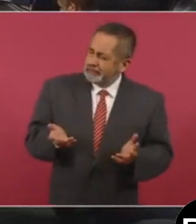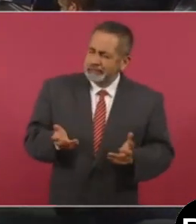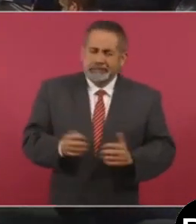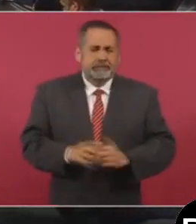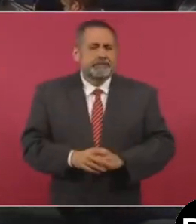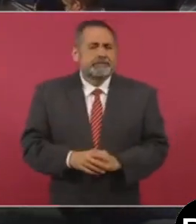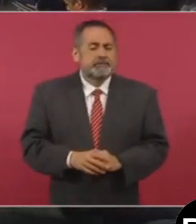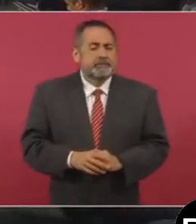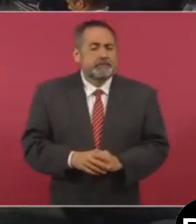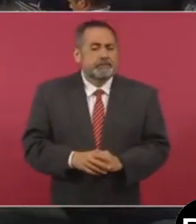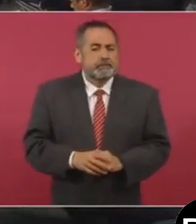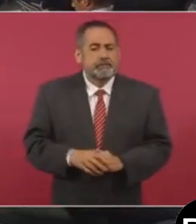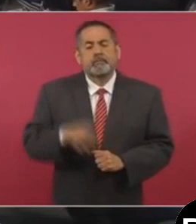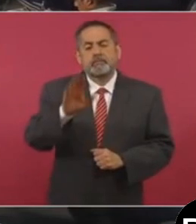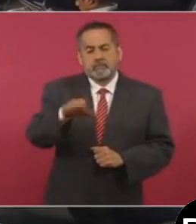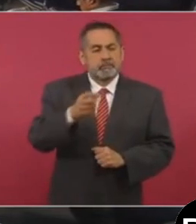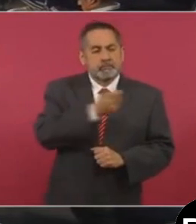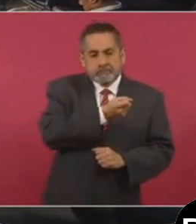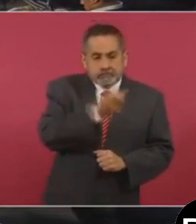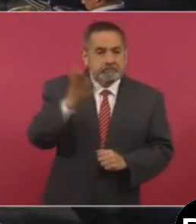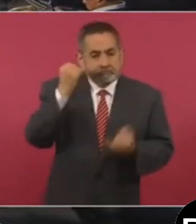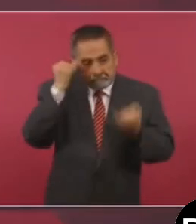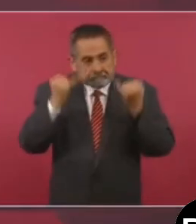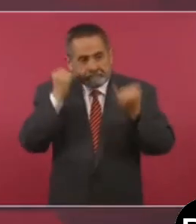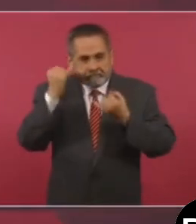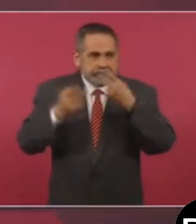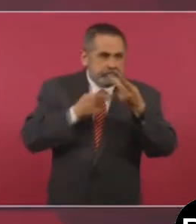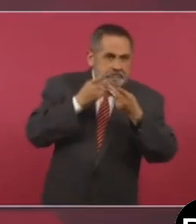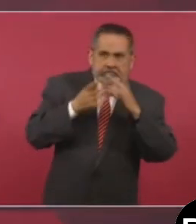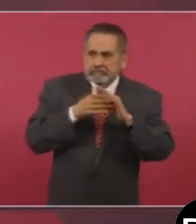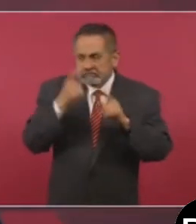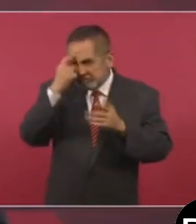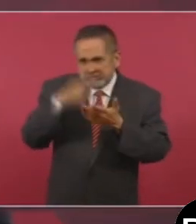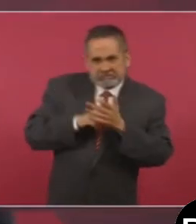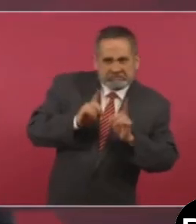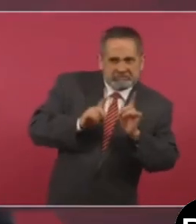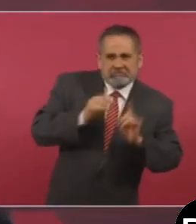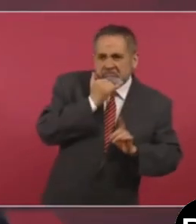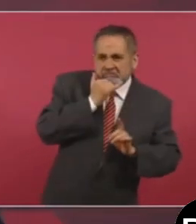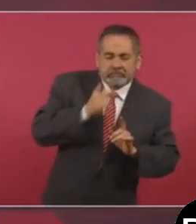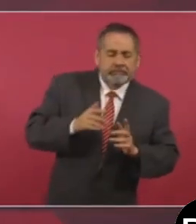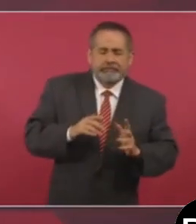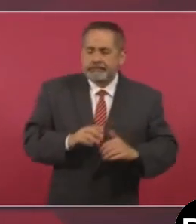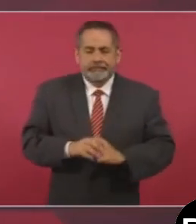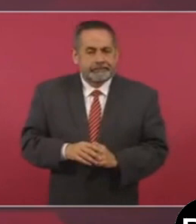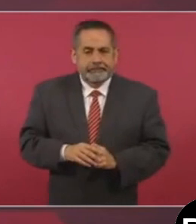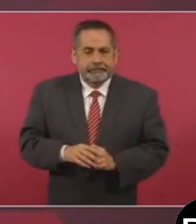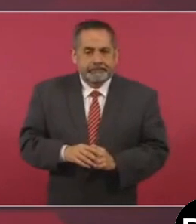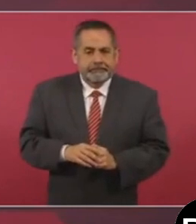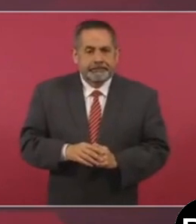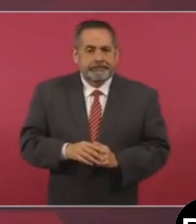ha habido mucha especulación y una actitud